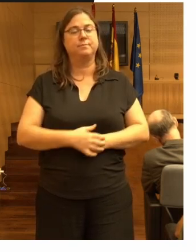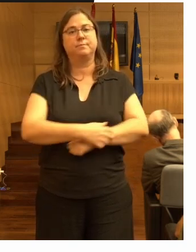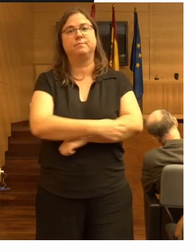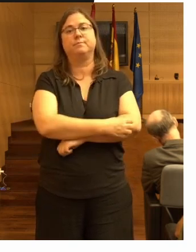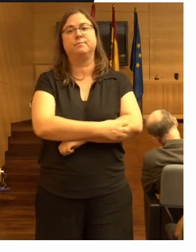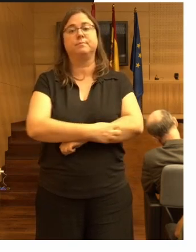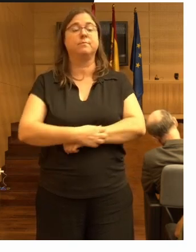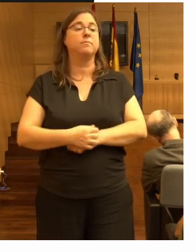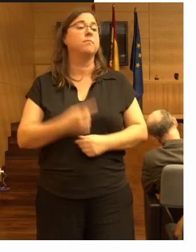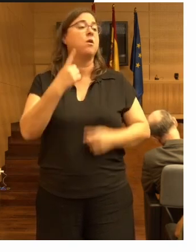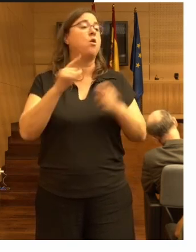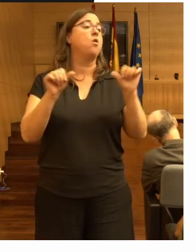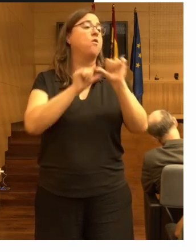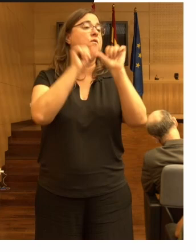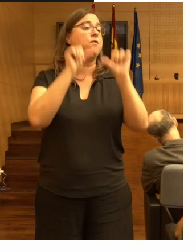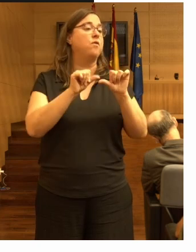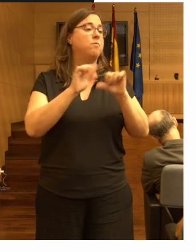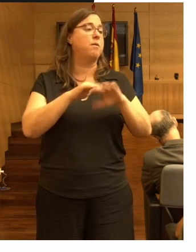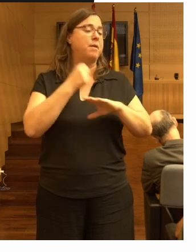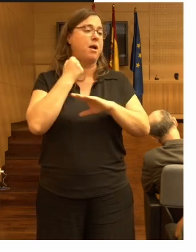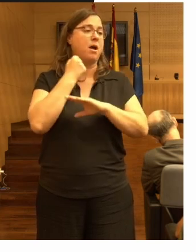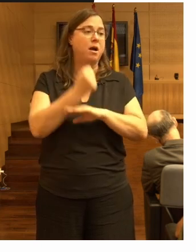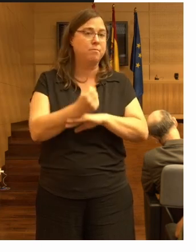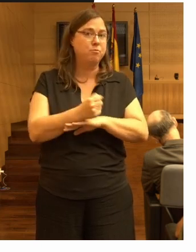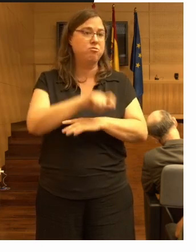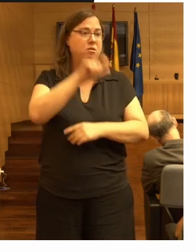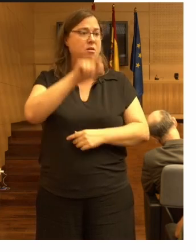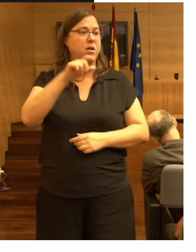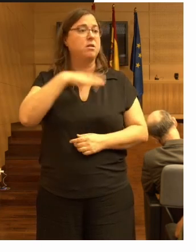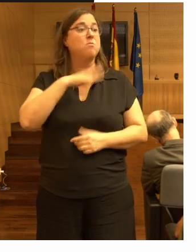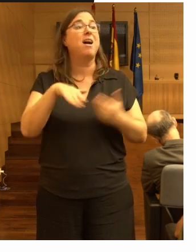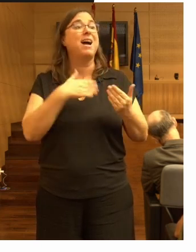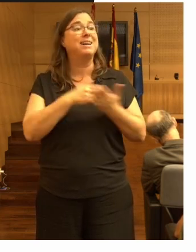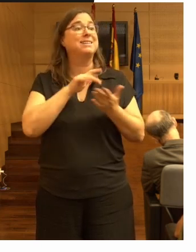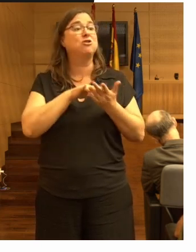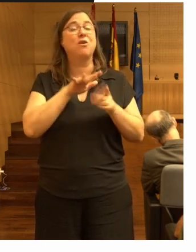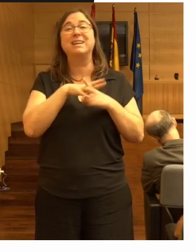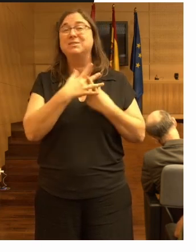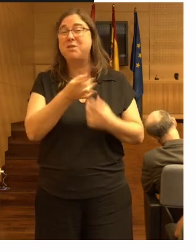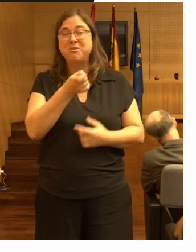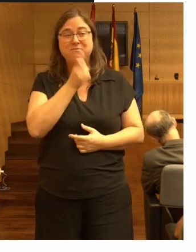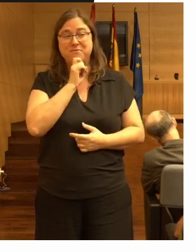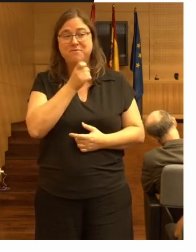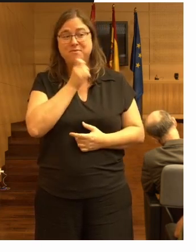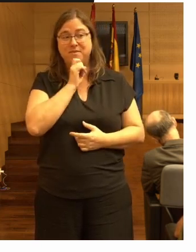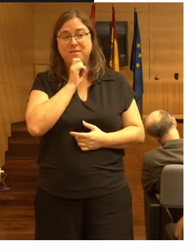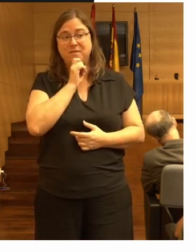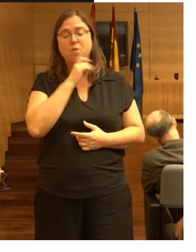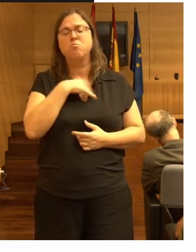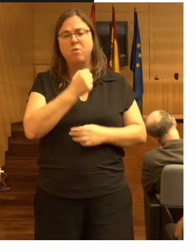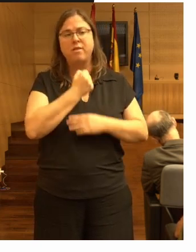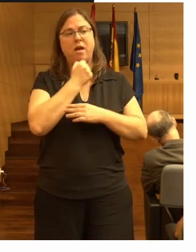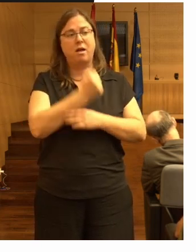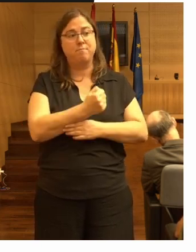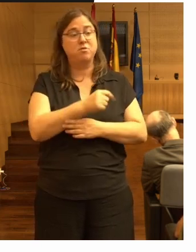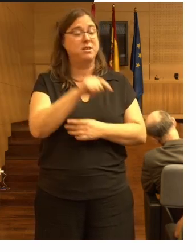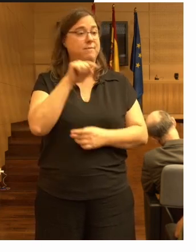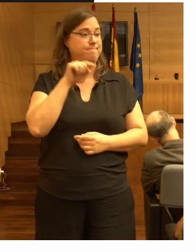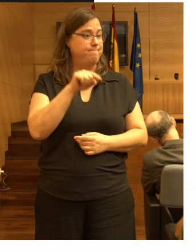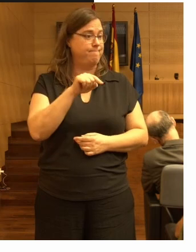hay formas de apoyar a la gente incluso en situaciones muy difíciles y en este aspecto